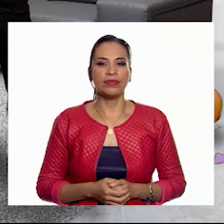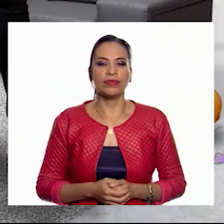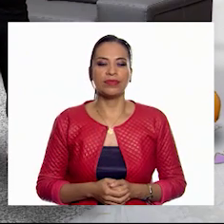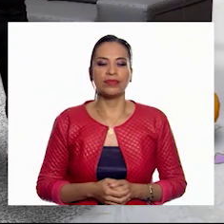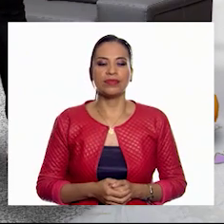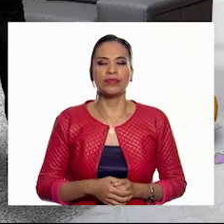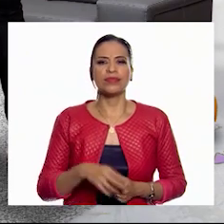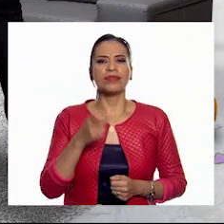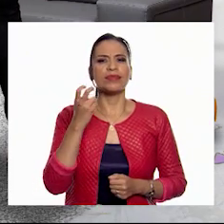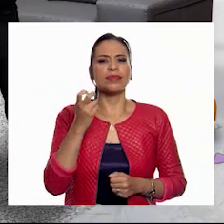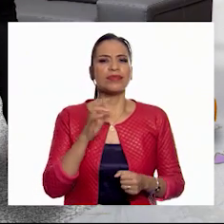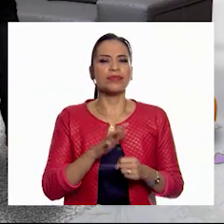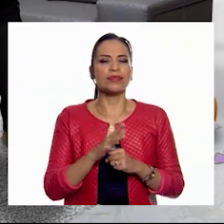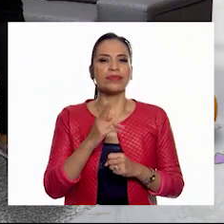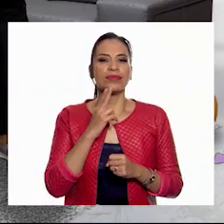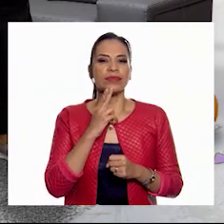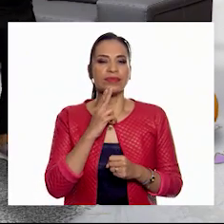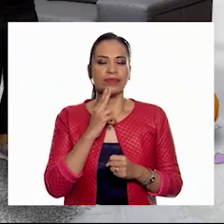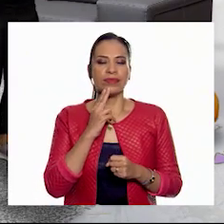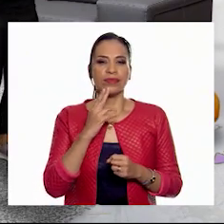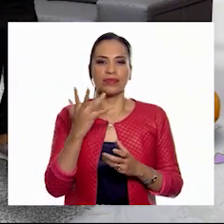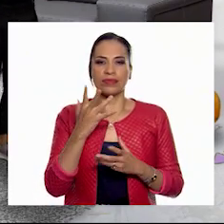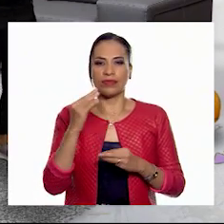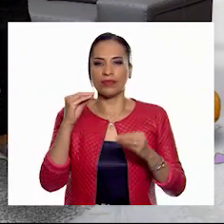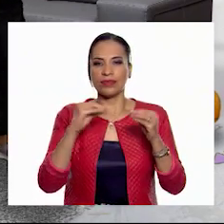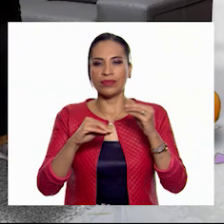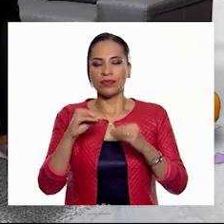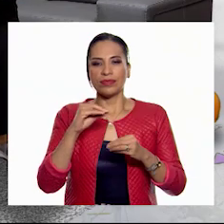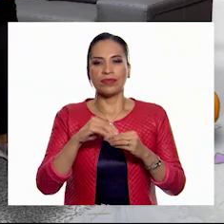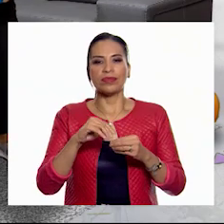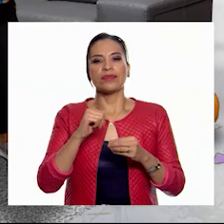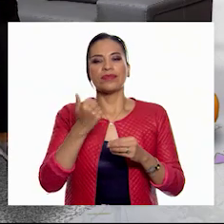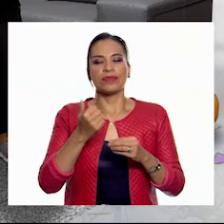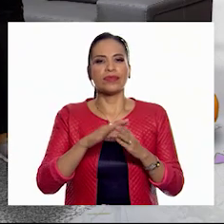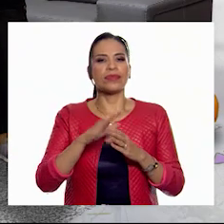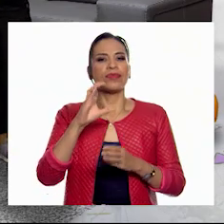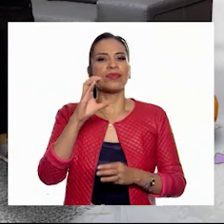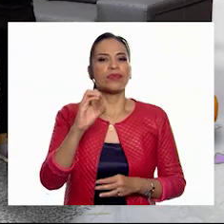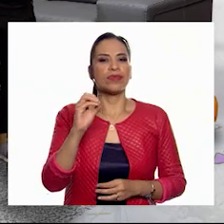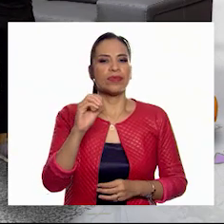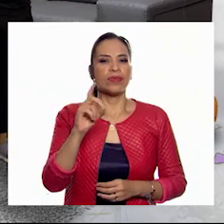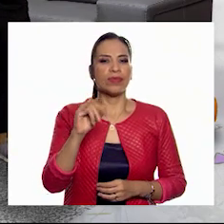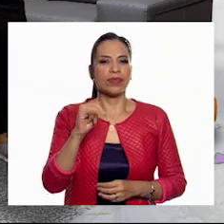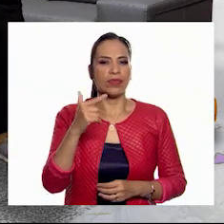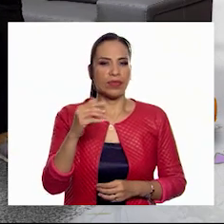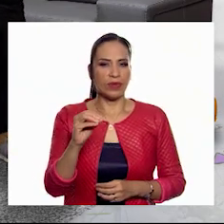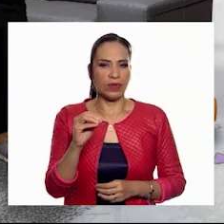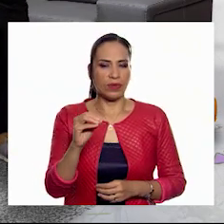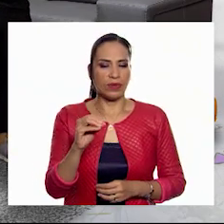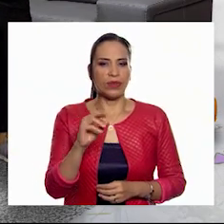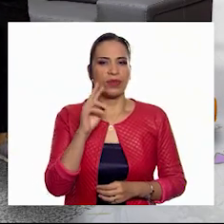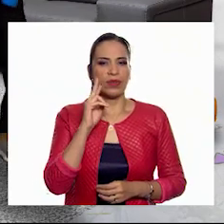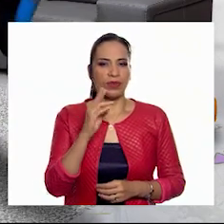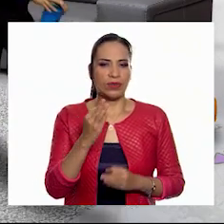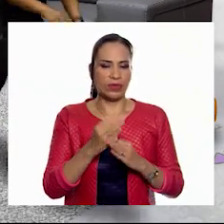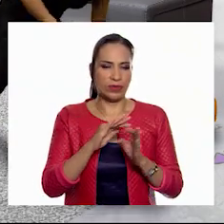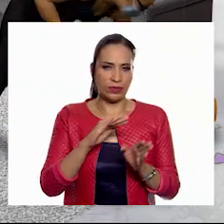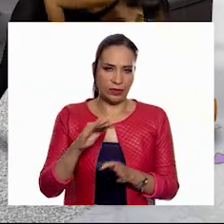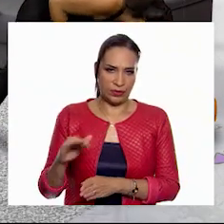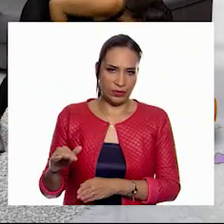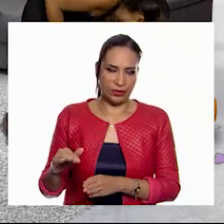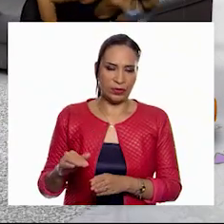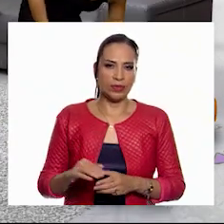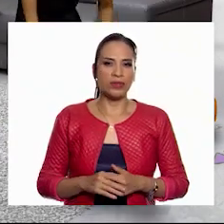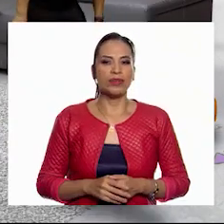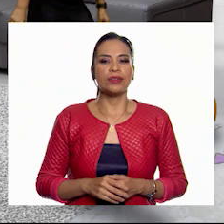Este siguiente reto nos ayudará a armar el código. ¿De acuerdo, Jorge? Muy bien. Vamos a dejar esto. Ajá.